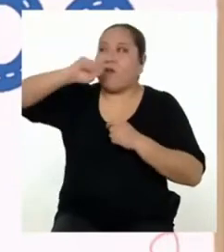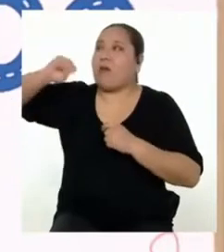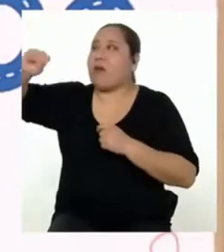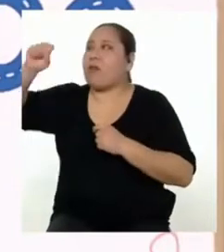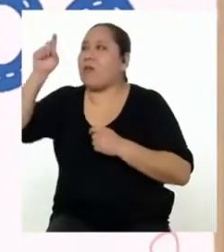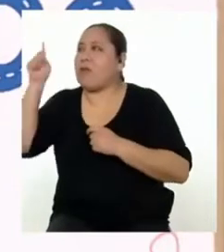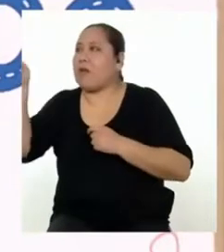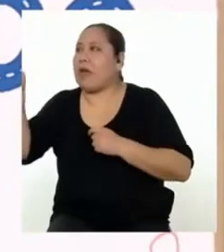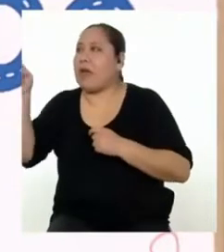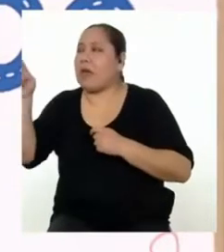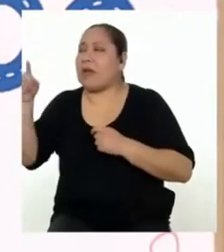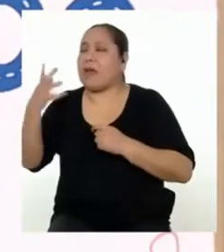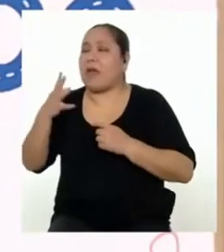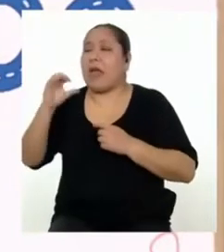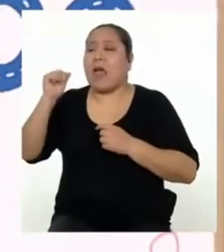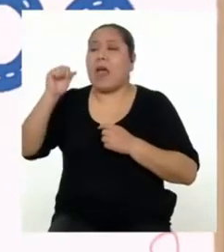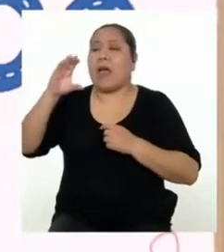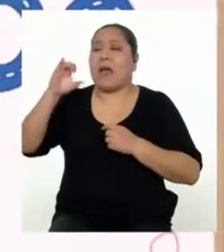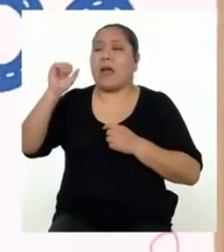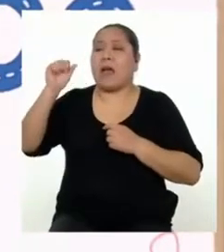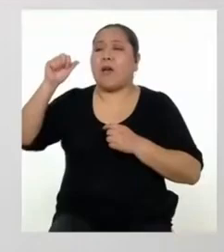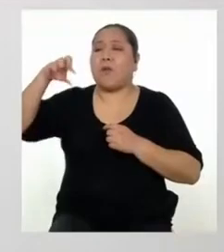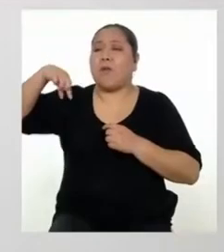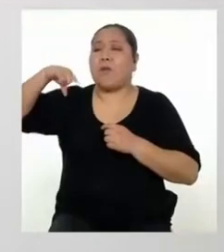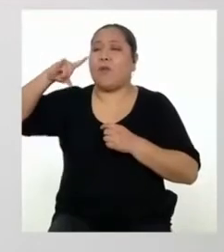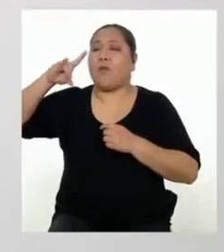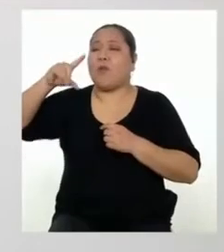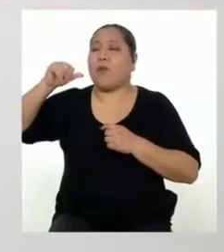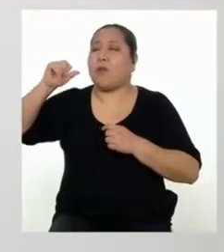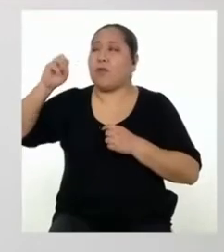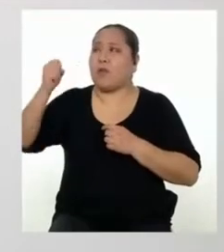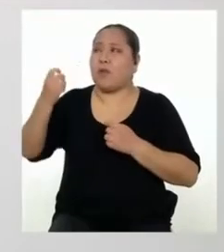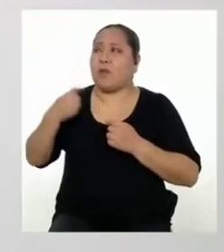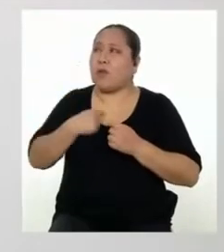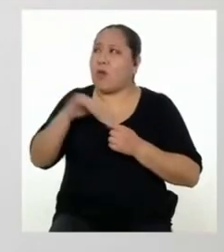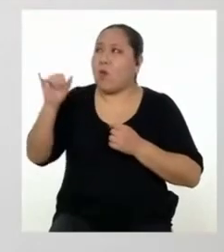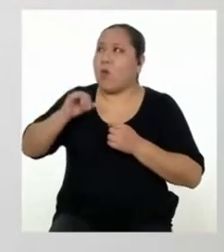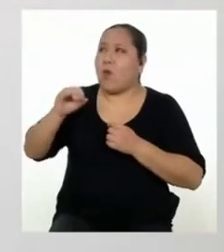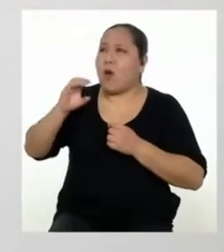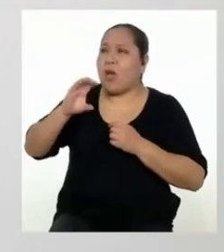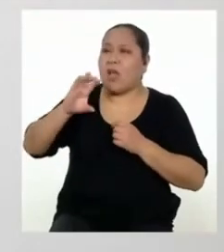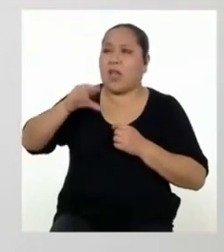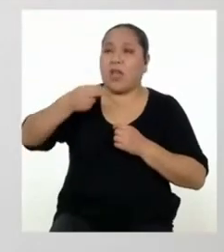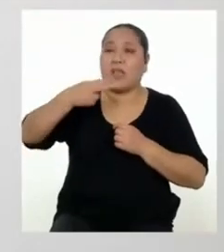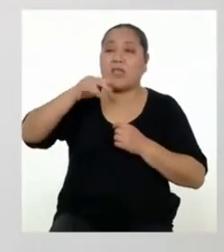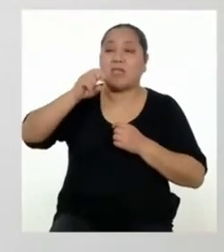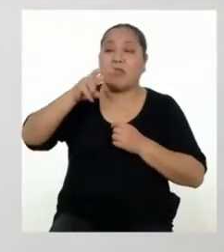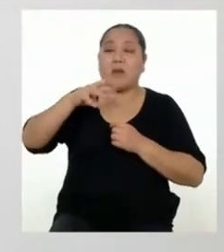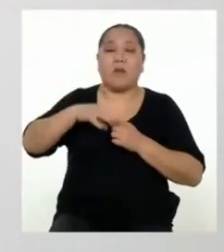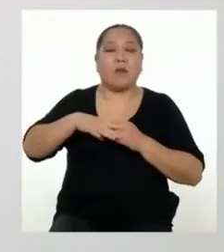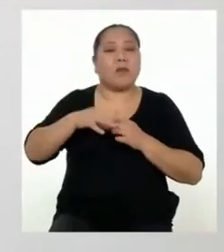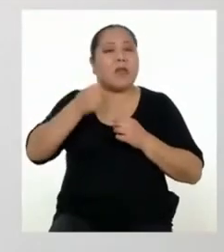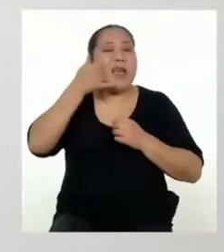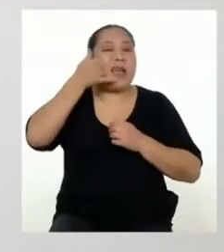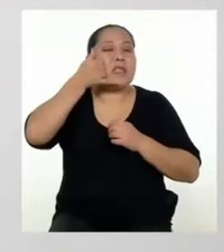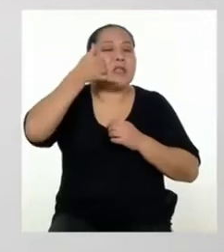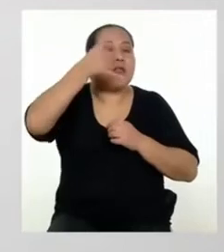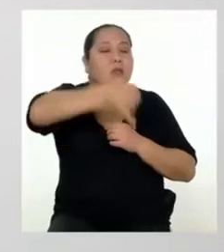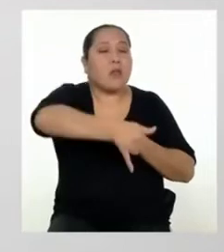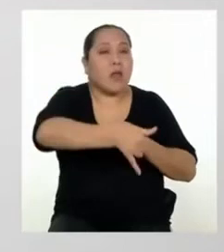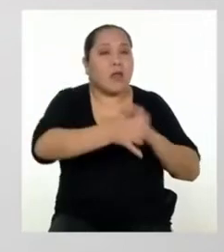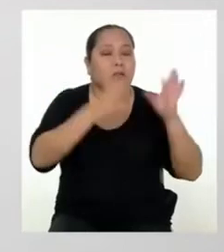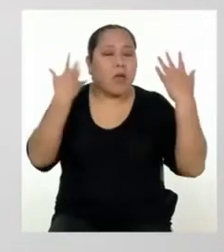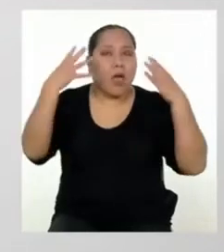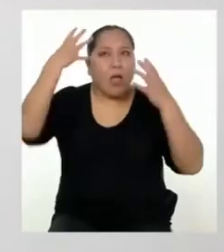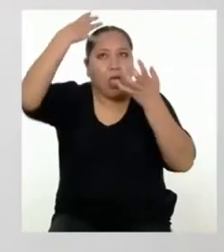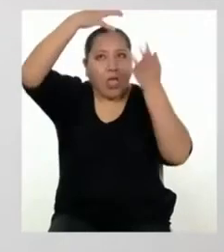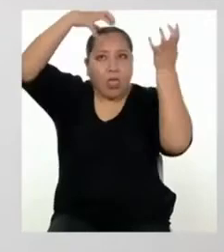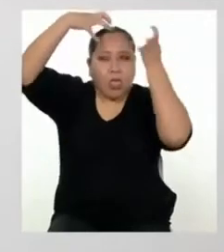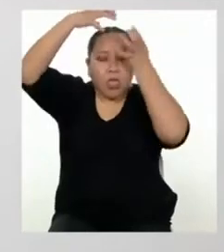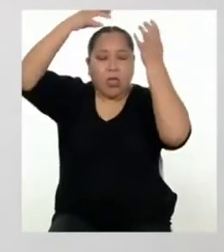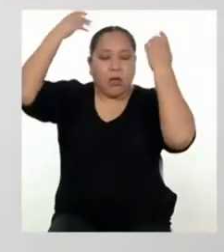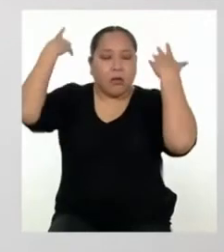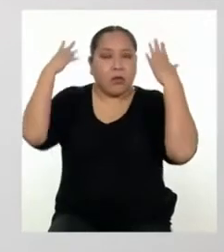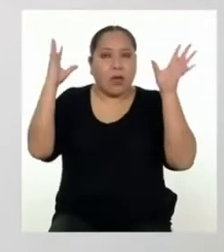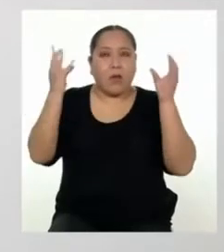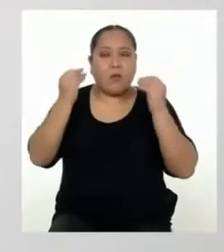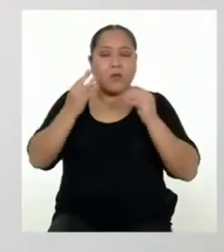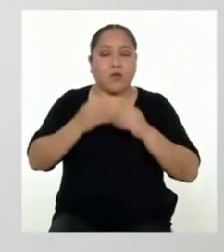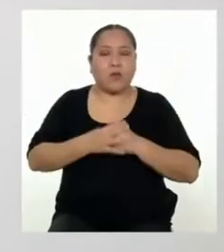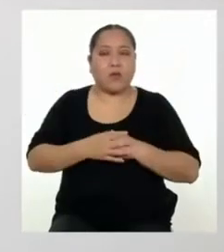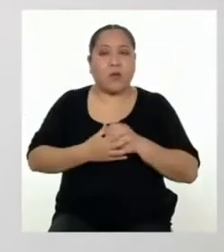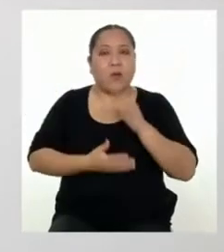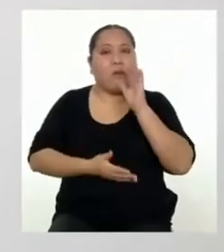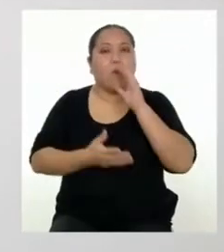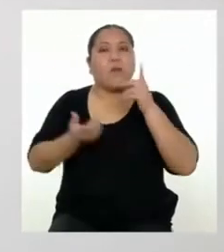Acapulco y me dejan atrás como le pasó al chavo del ocho... Jonathan, deja ese celular, te estás haciendo un mundo en la cabeza por gusto.